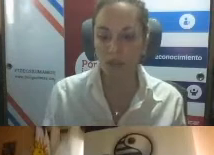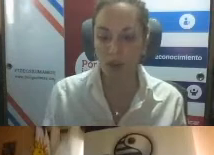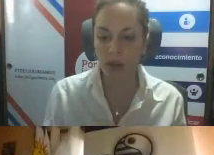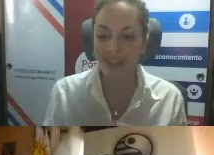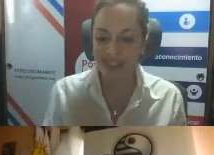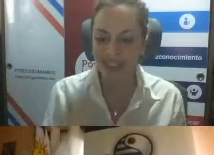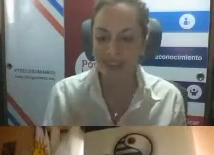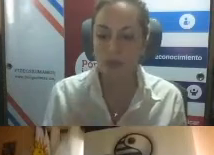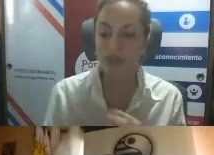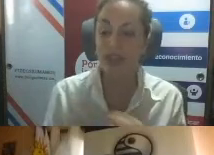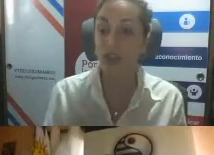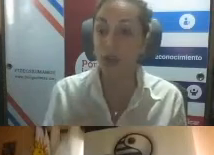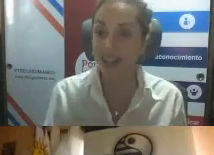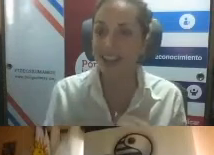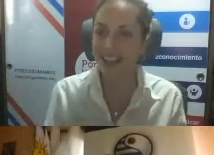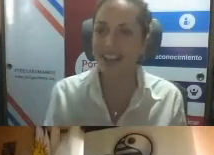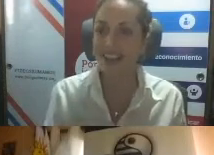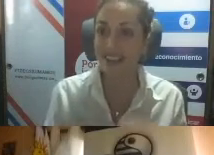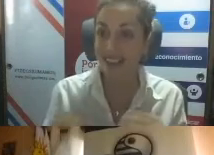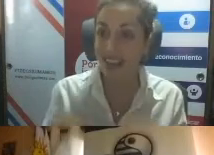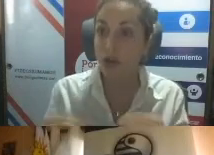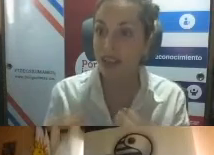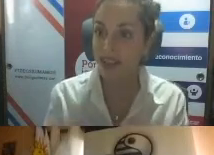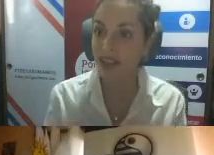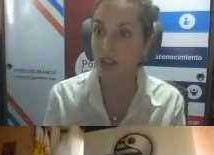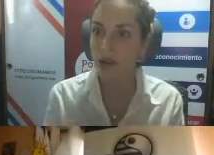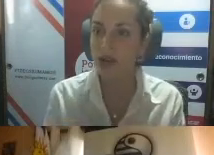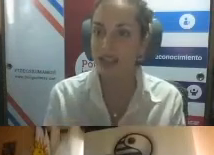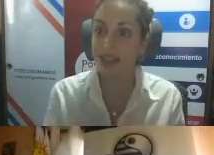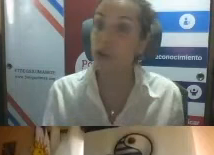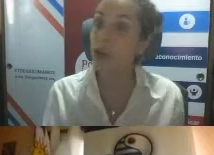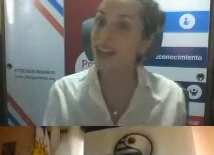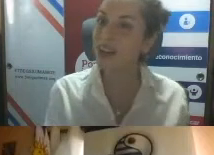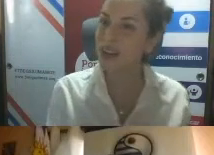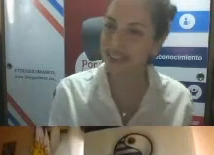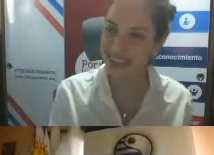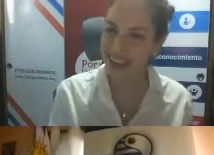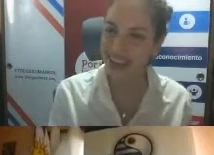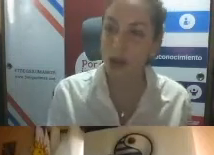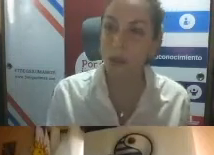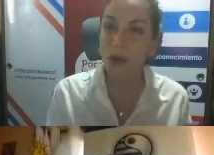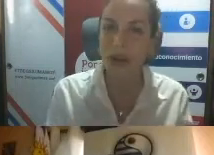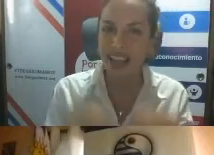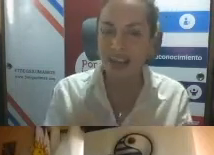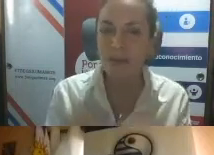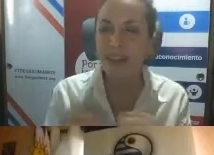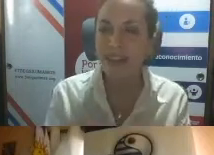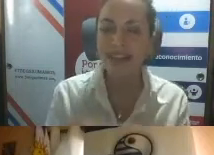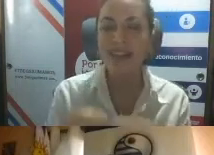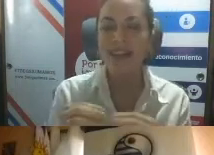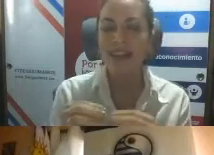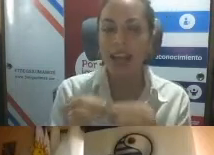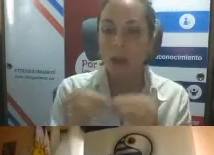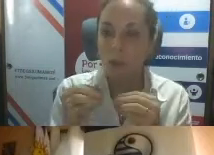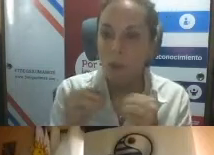una estrategia multisectorial que se está utilizando, quizás no es tan conocida, pero que realmente